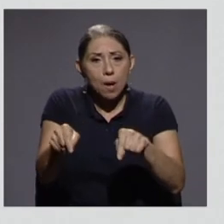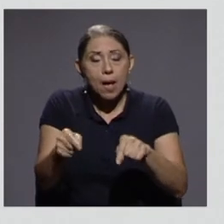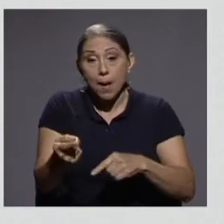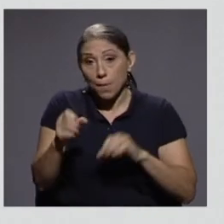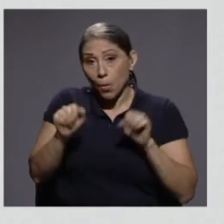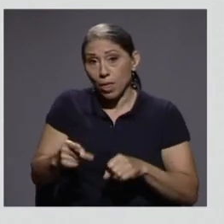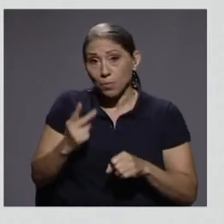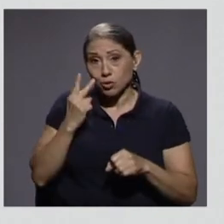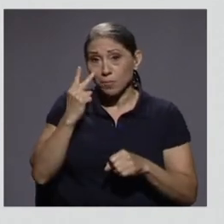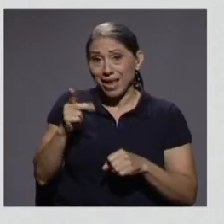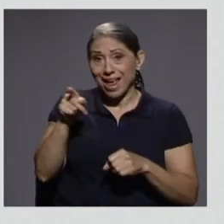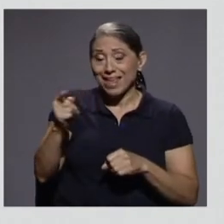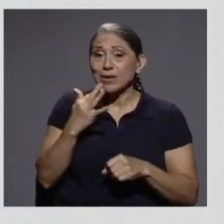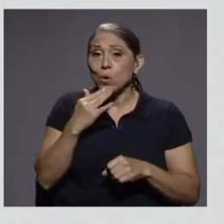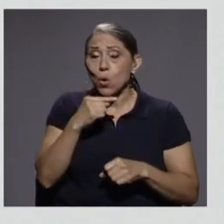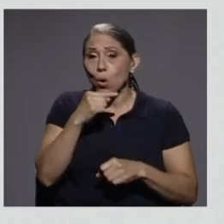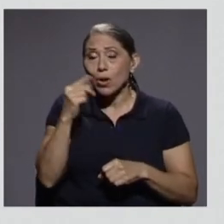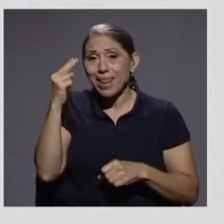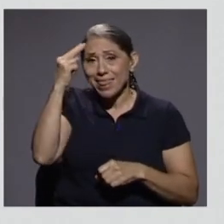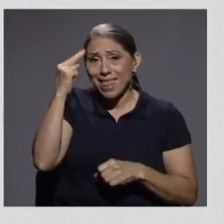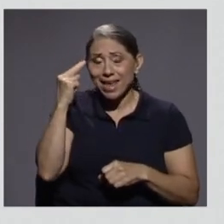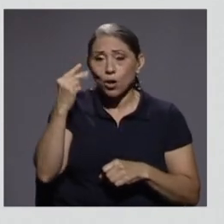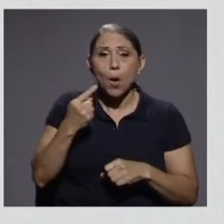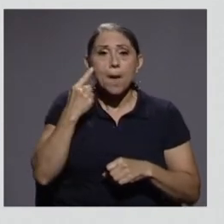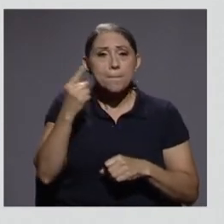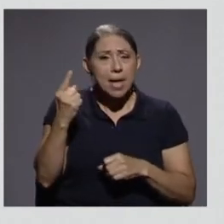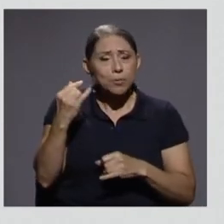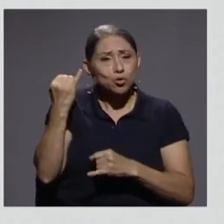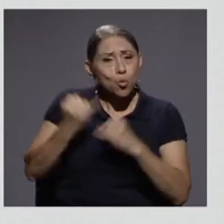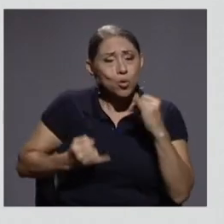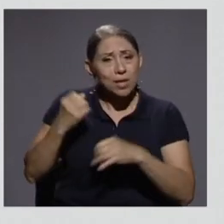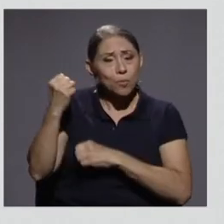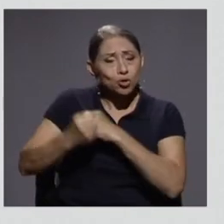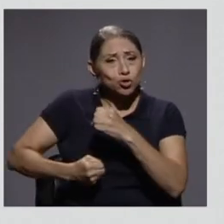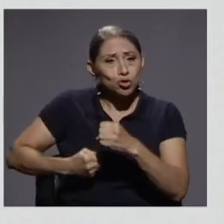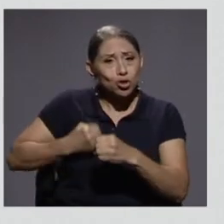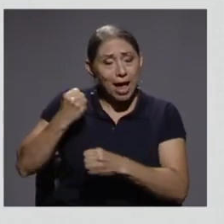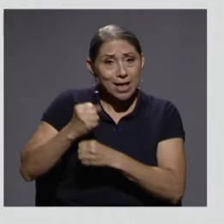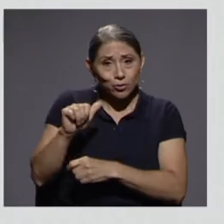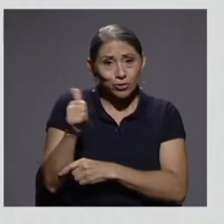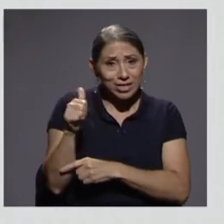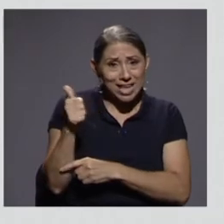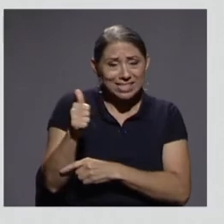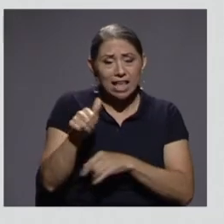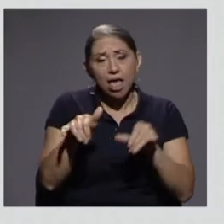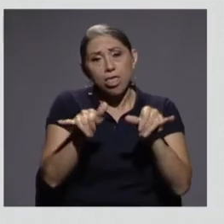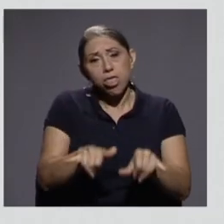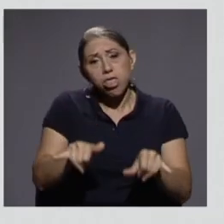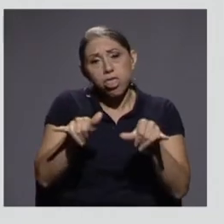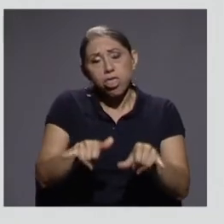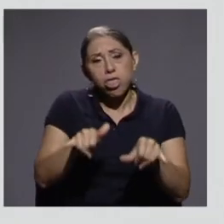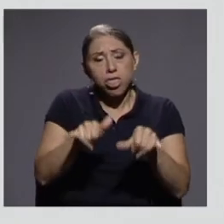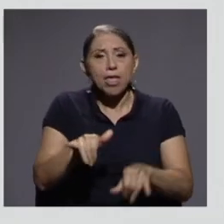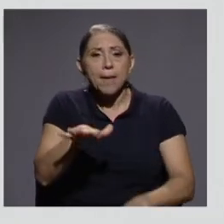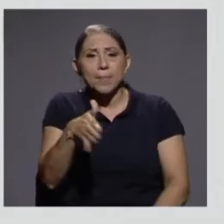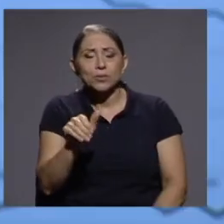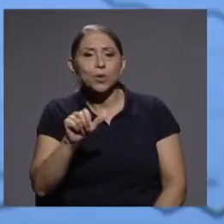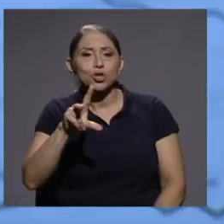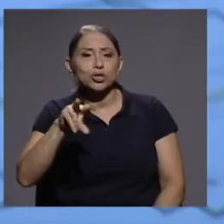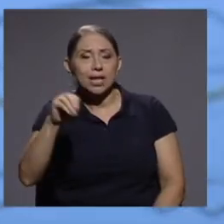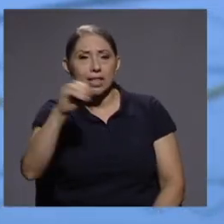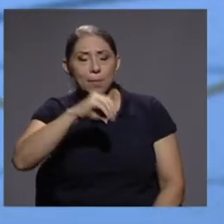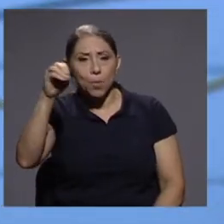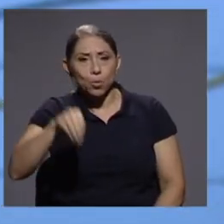negra, vemos que se ha ido estancando en los últimos 10 años alrededor del 30% de este grupo que medimos.